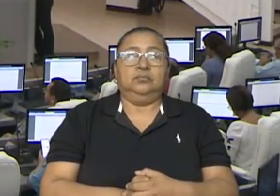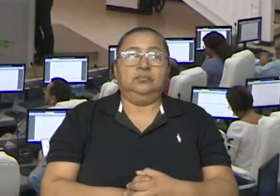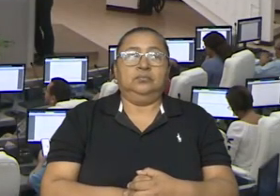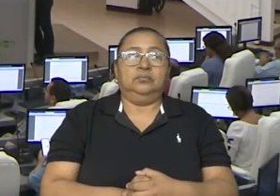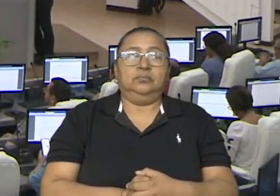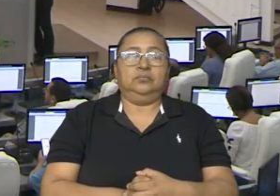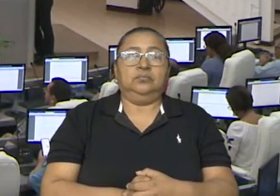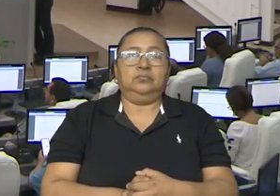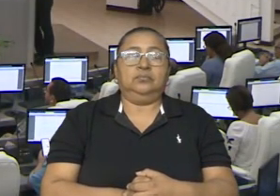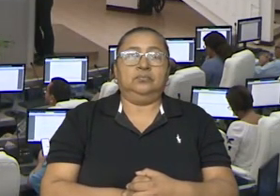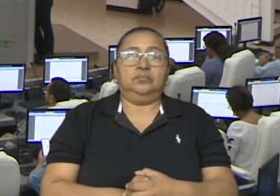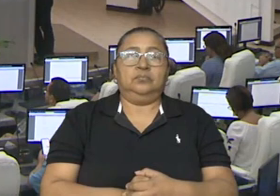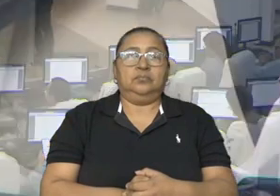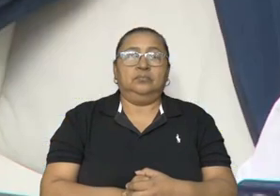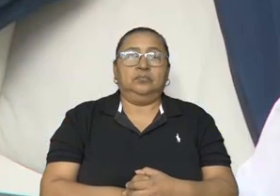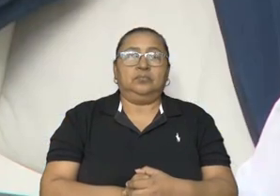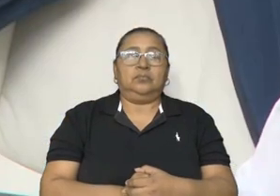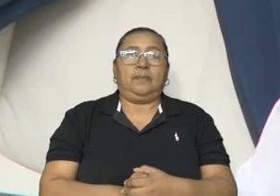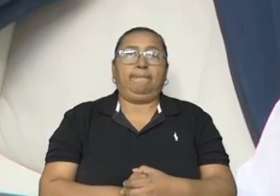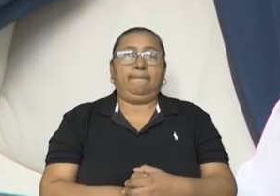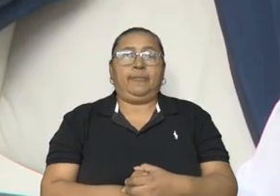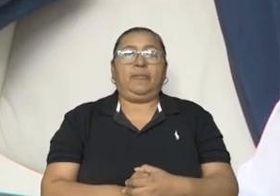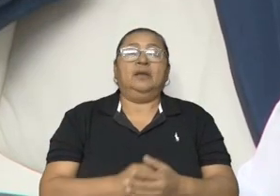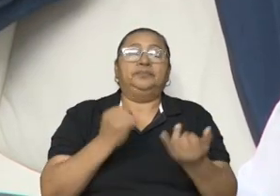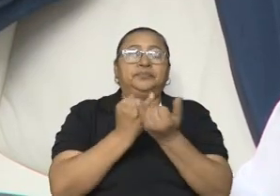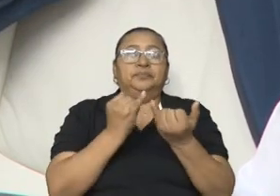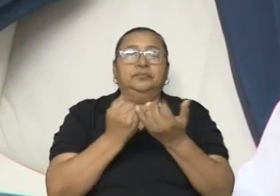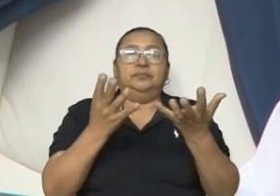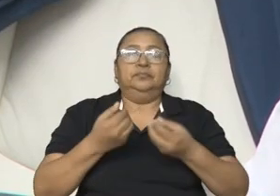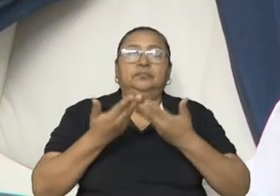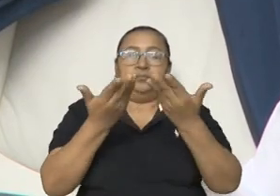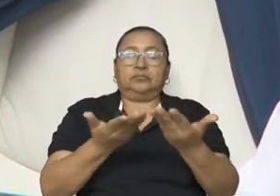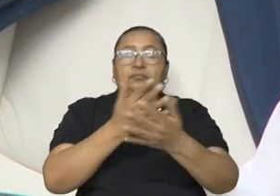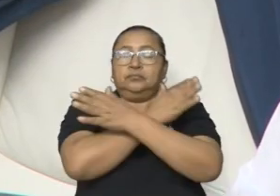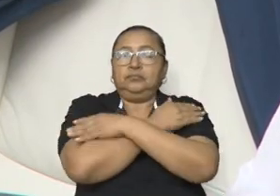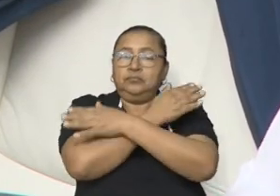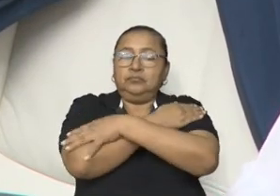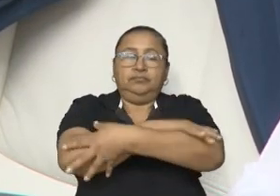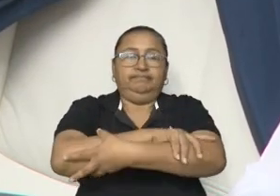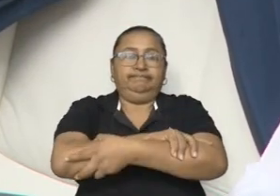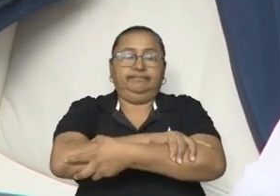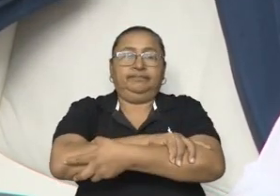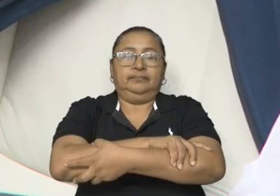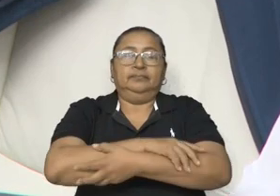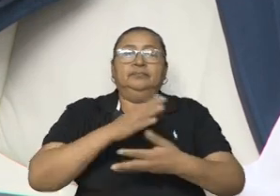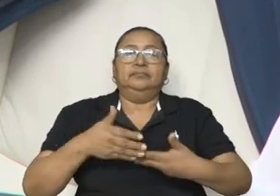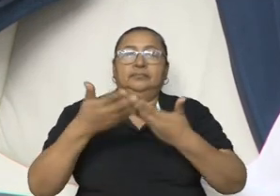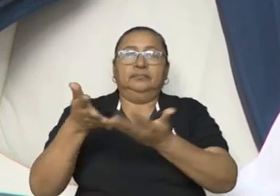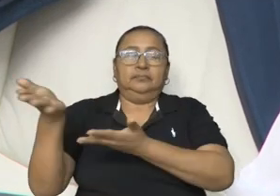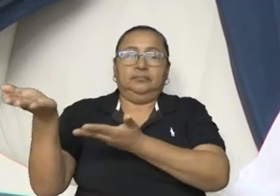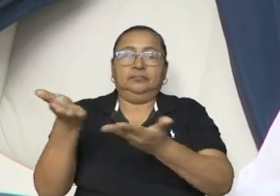Queremos también transmitir nuestro saludo fraterno y darle la